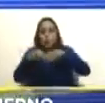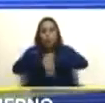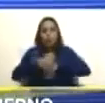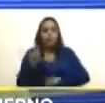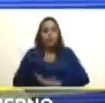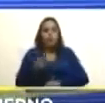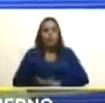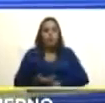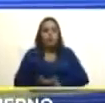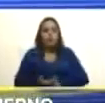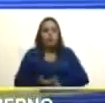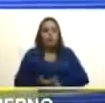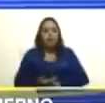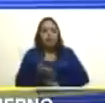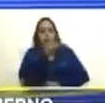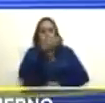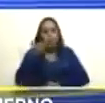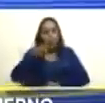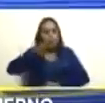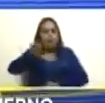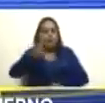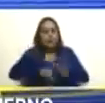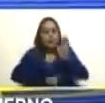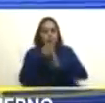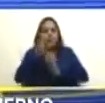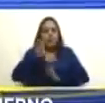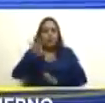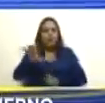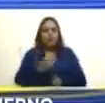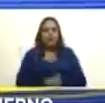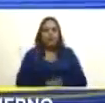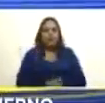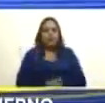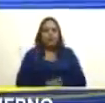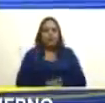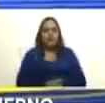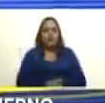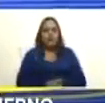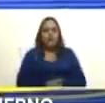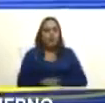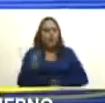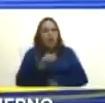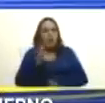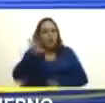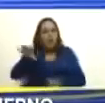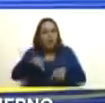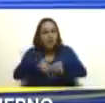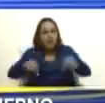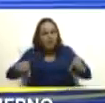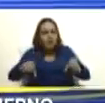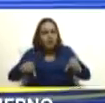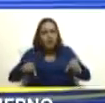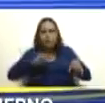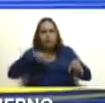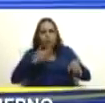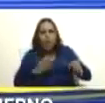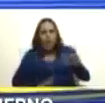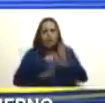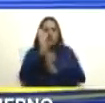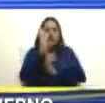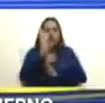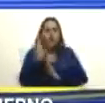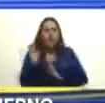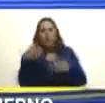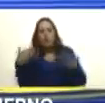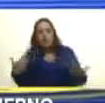para la recuperación del país para el desarrollo del país o el que es país dividido y en pugna podrá avanzar o el que es